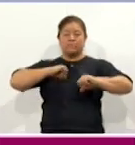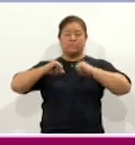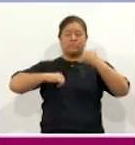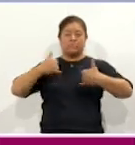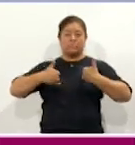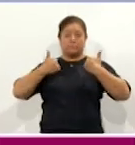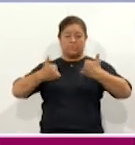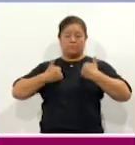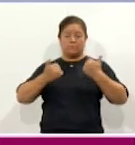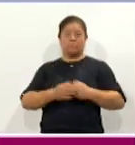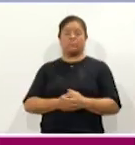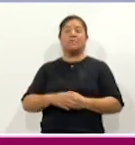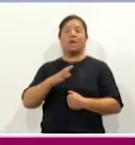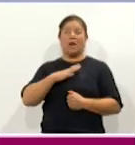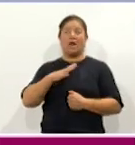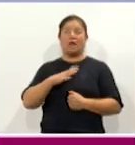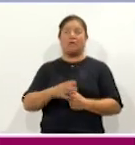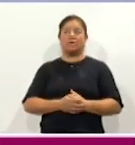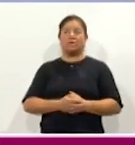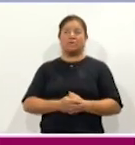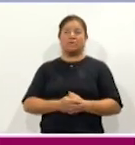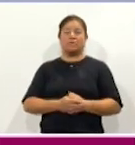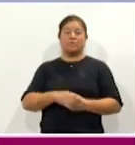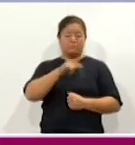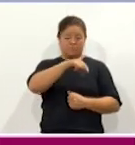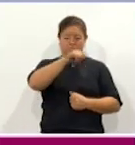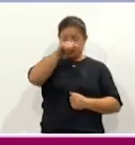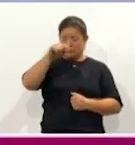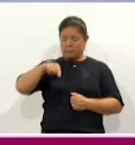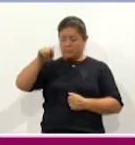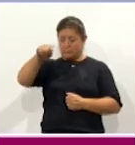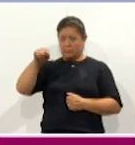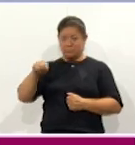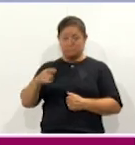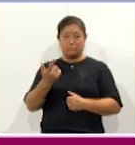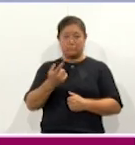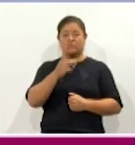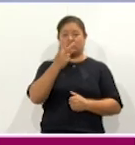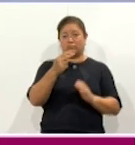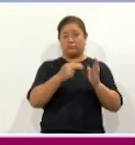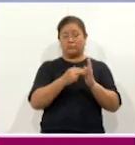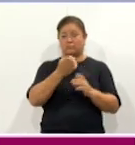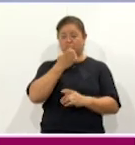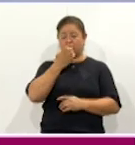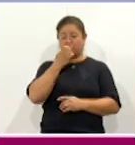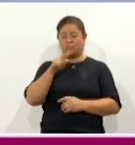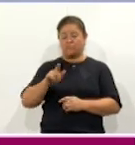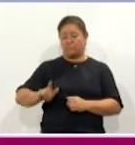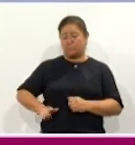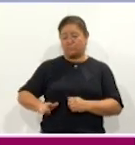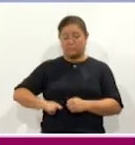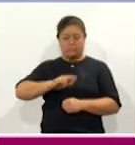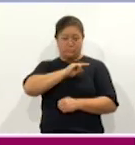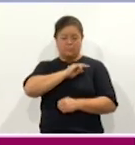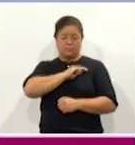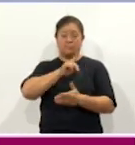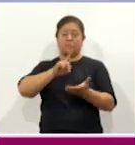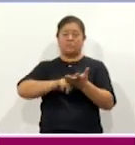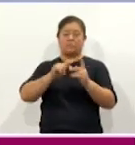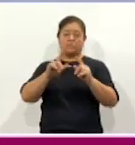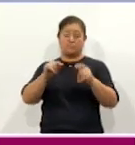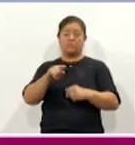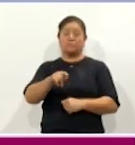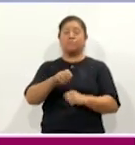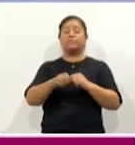están en alguna de las más de 2.000 escuelas de educación pública y privada en nuestro estado. En